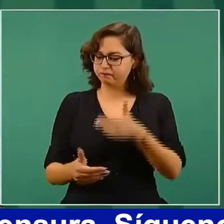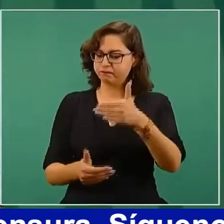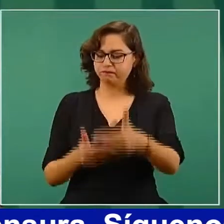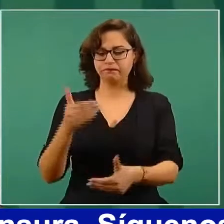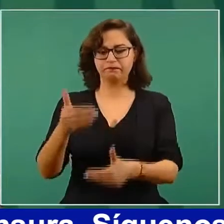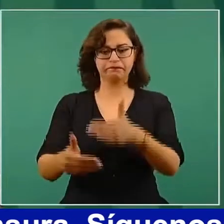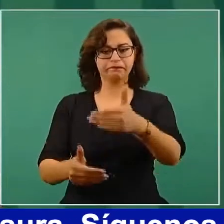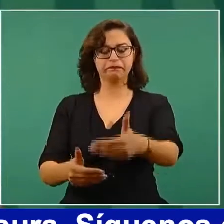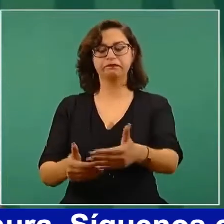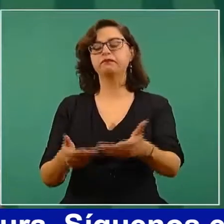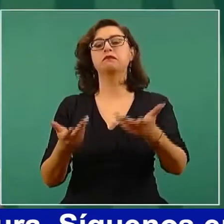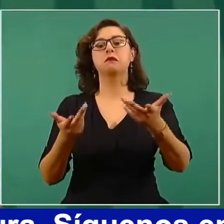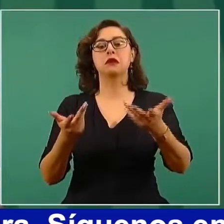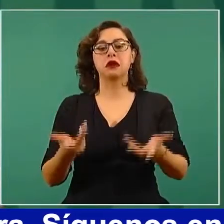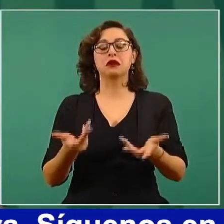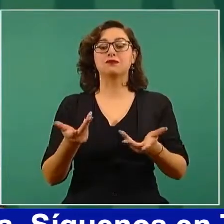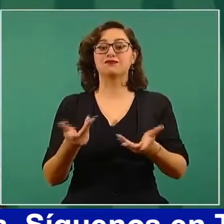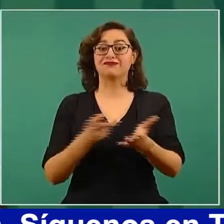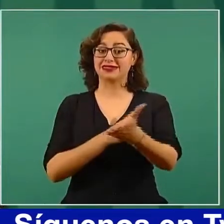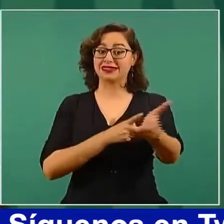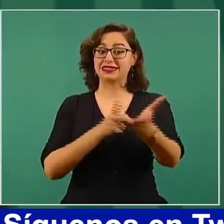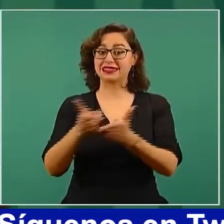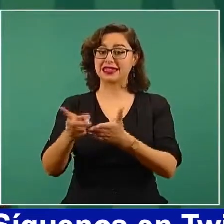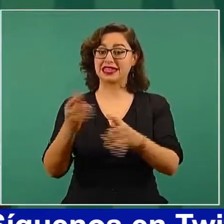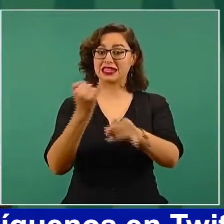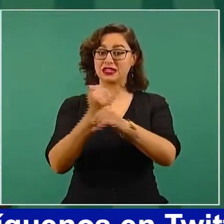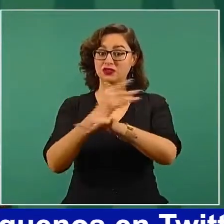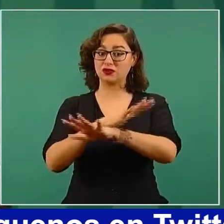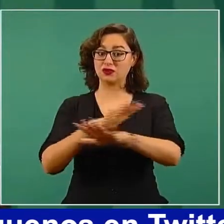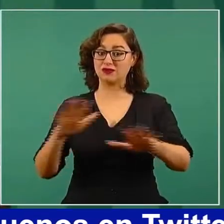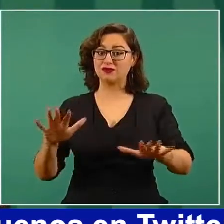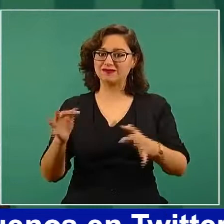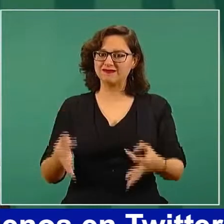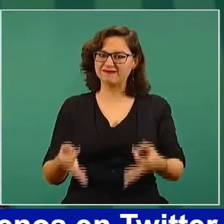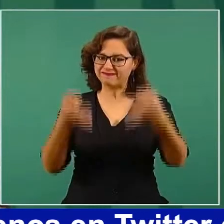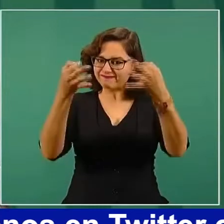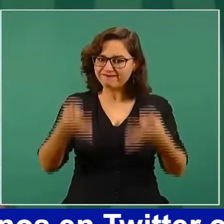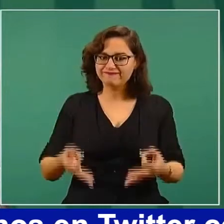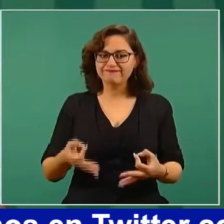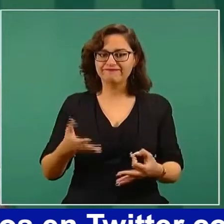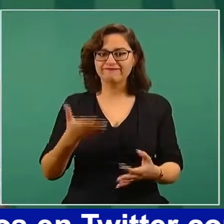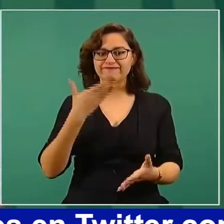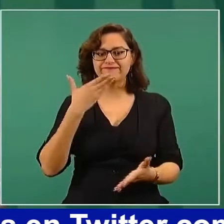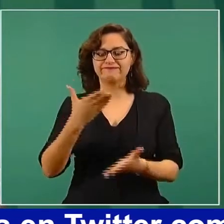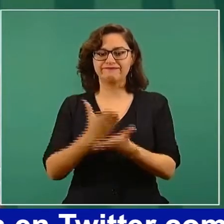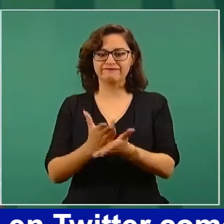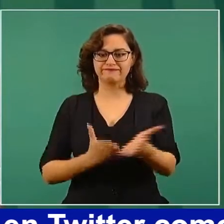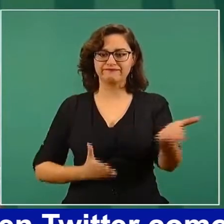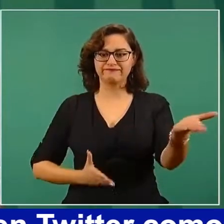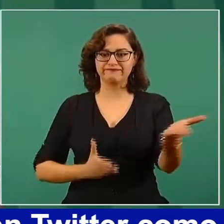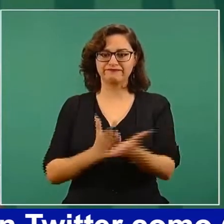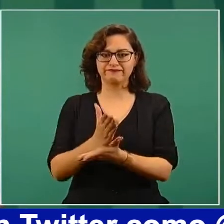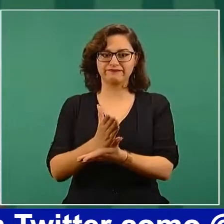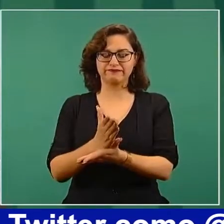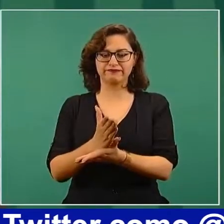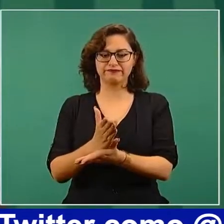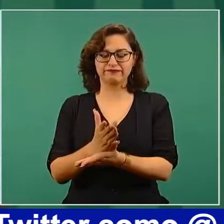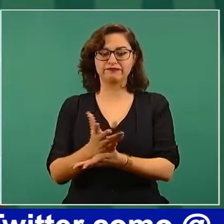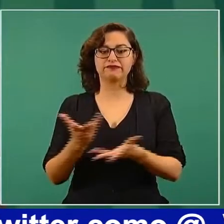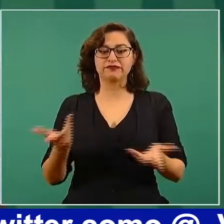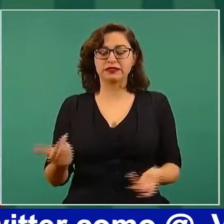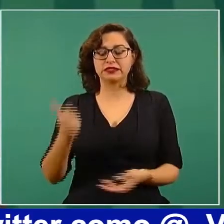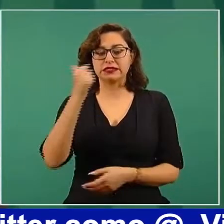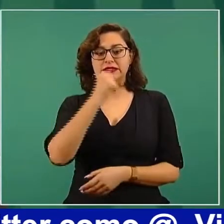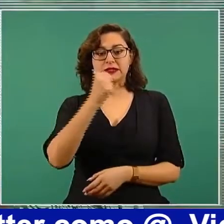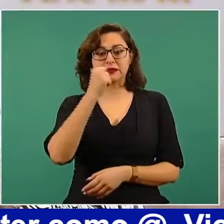información, en garantizar el derecho a la información, en el que se diga la